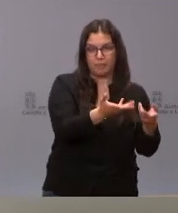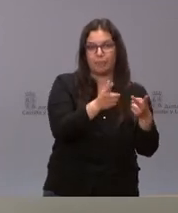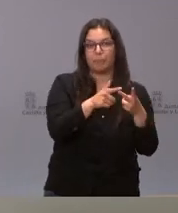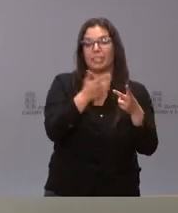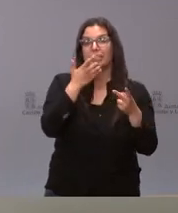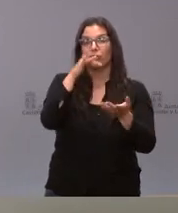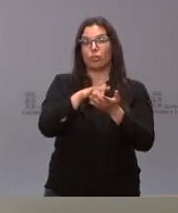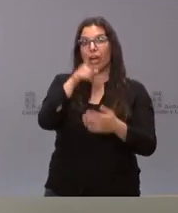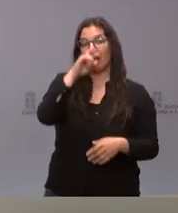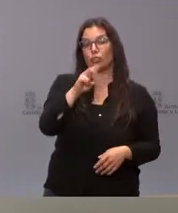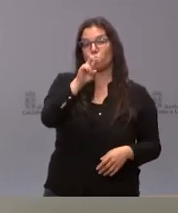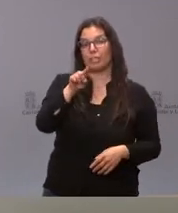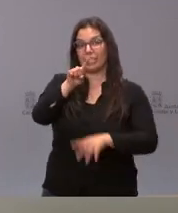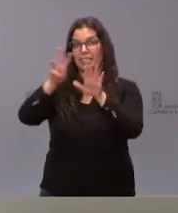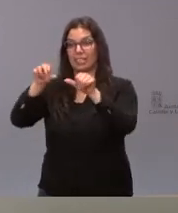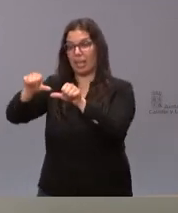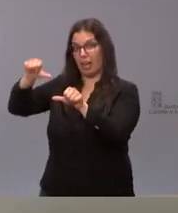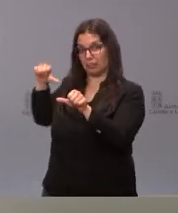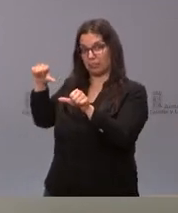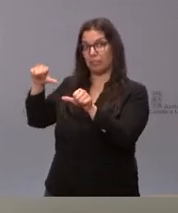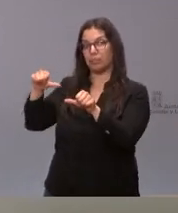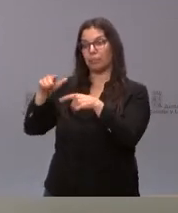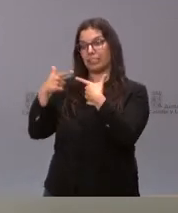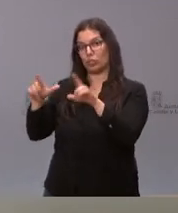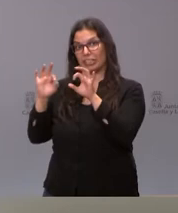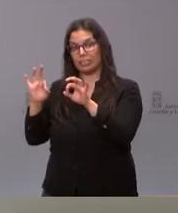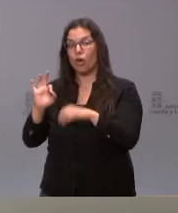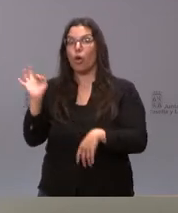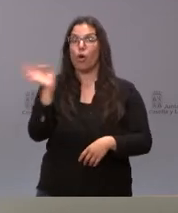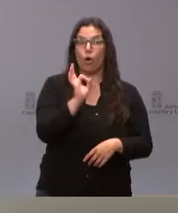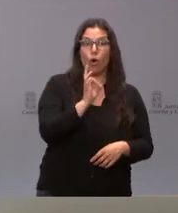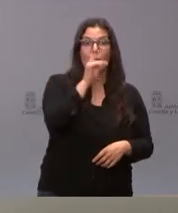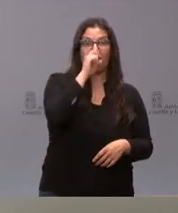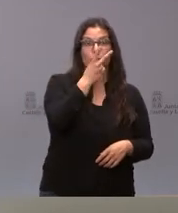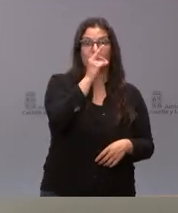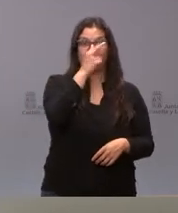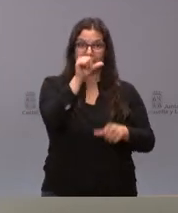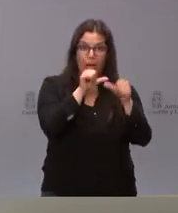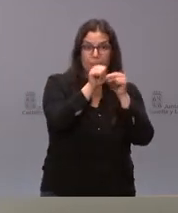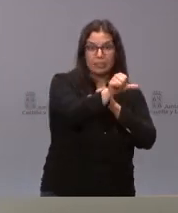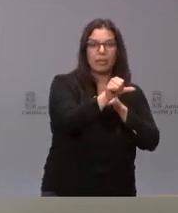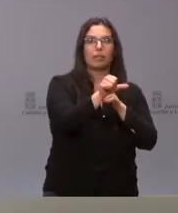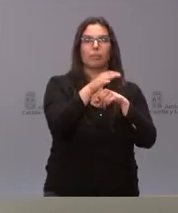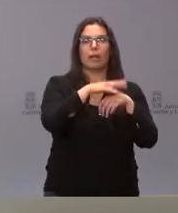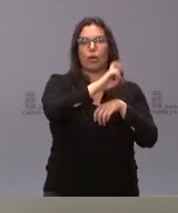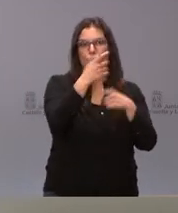del año 2016 para algún factor concreto o las que estaban antes del año 2020 para otro determinado y el número total de plazas que salen